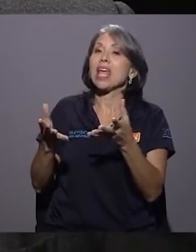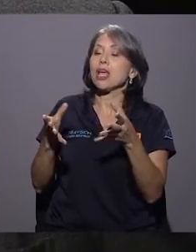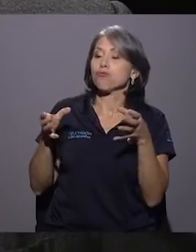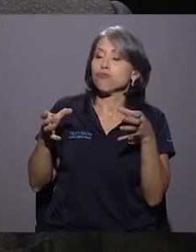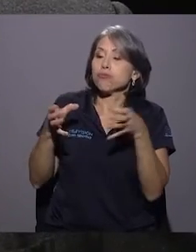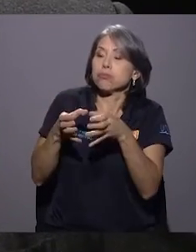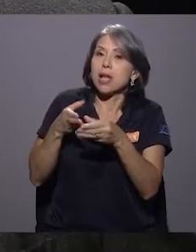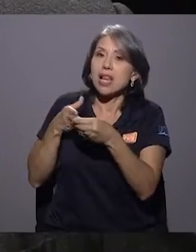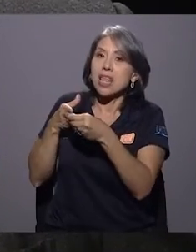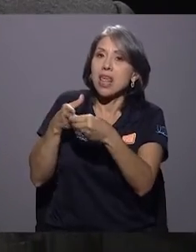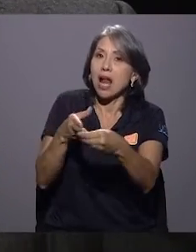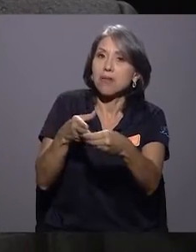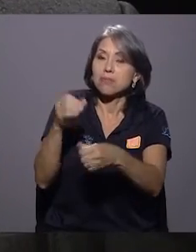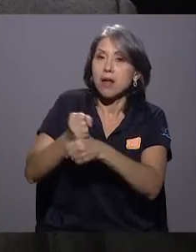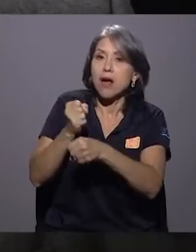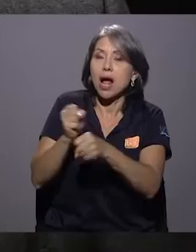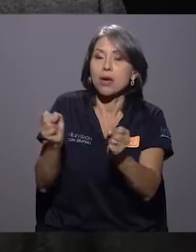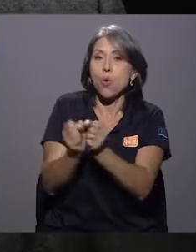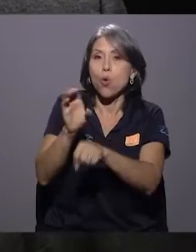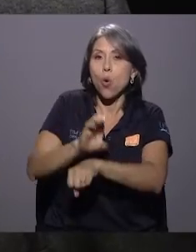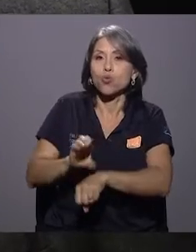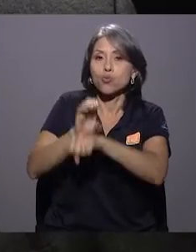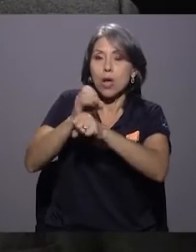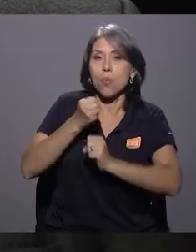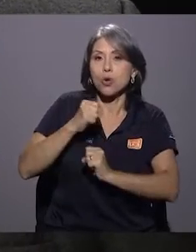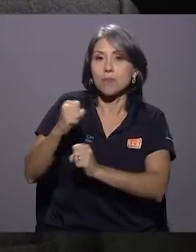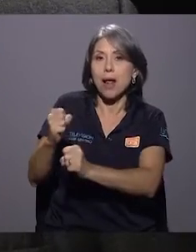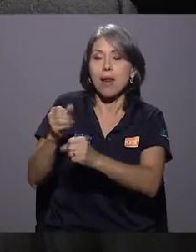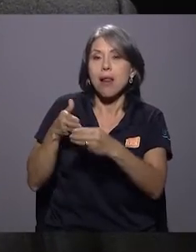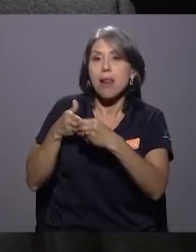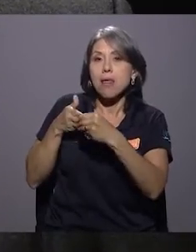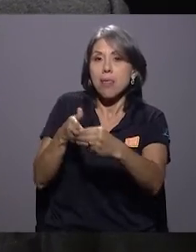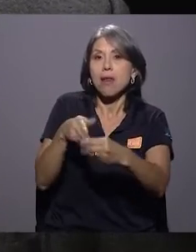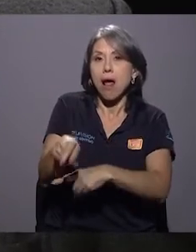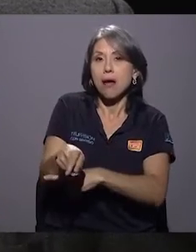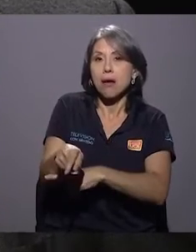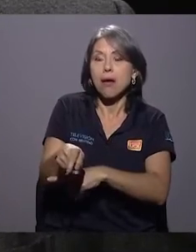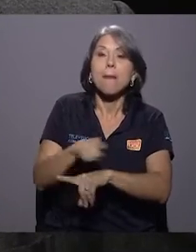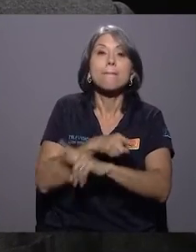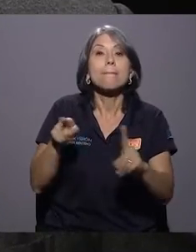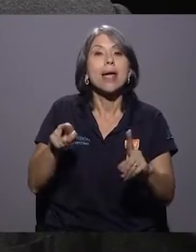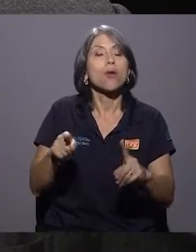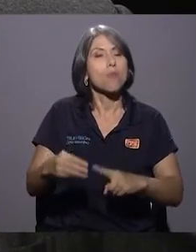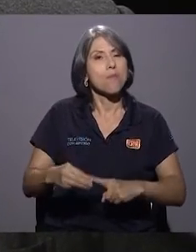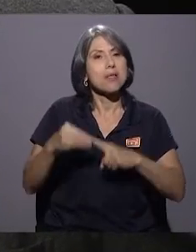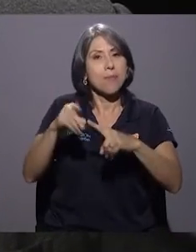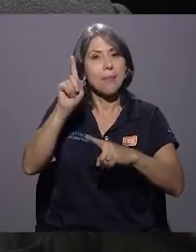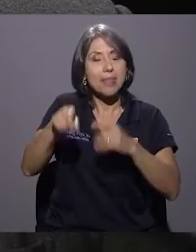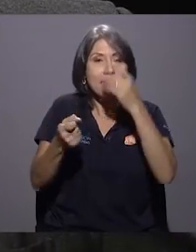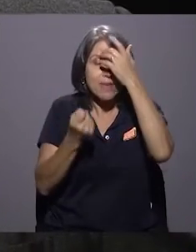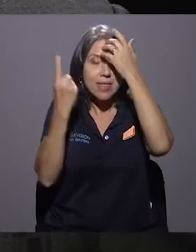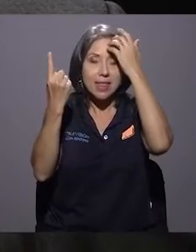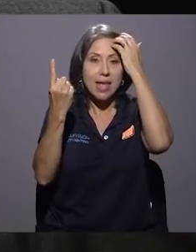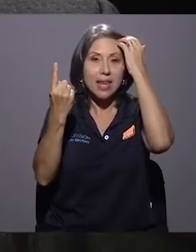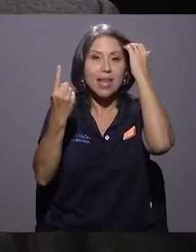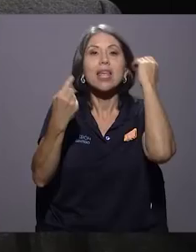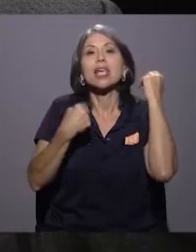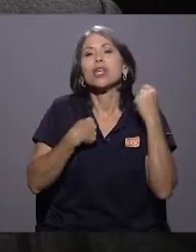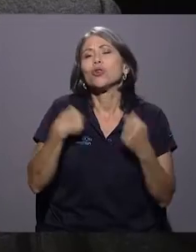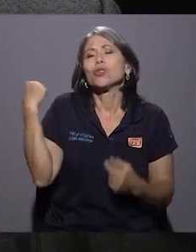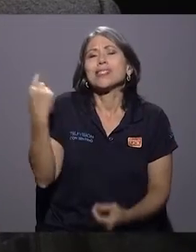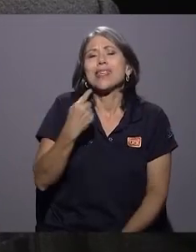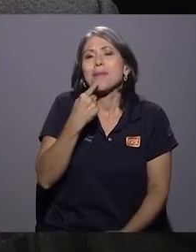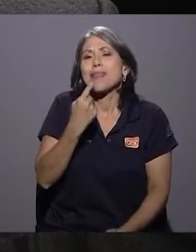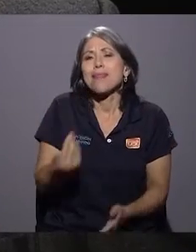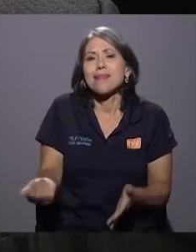en equipo con el Consejo Municipal y liderar el grupo de funcionarios. Pero sobre todo, entender algo que yo les decía mucho cuando estaba en IFAM,